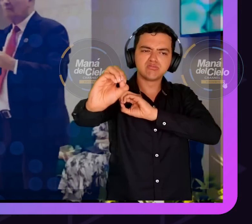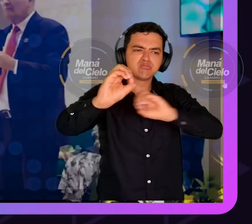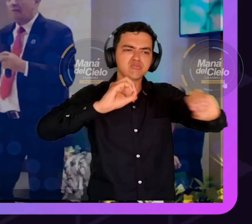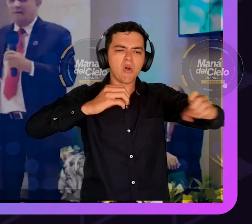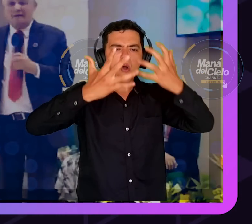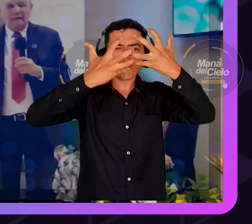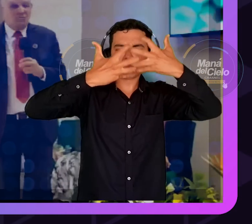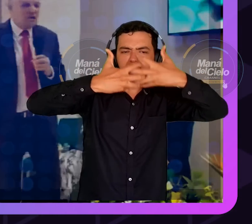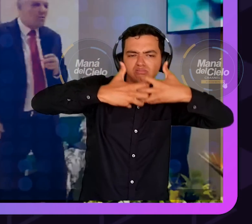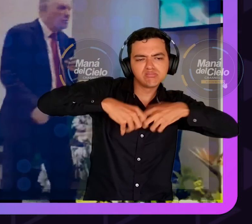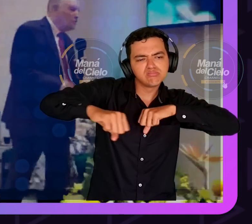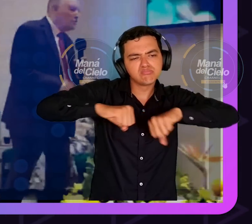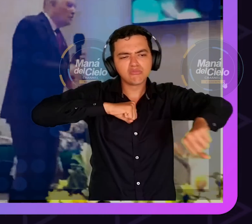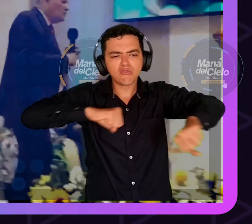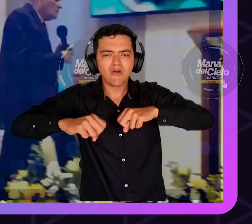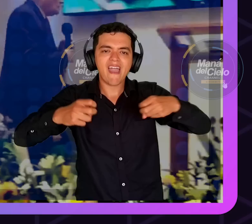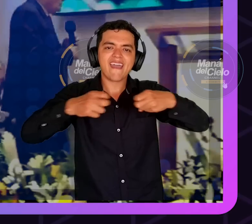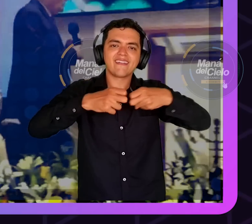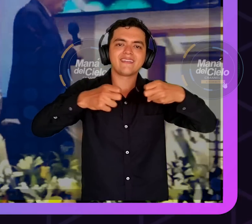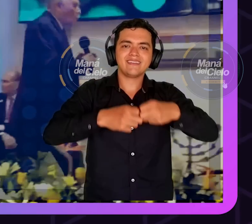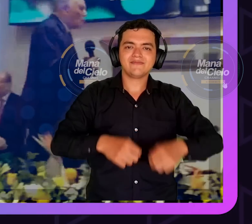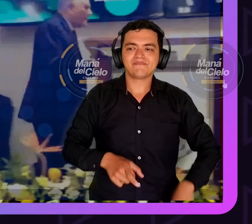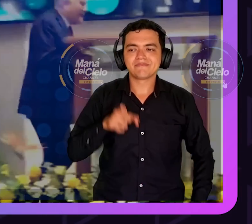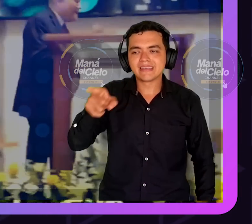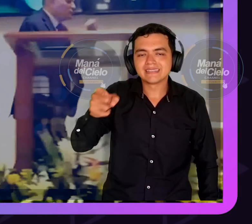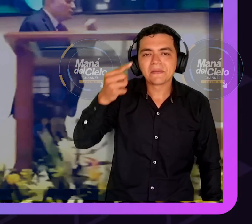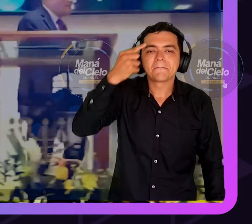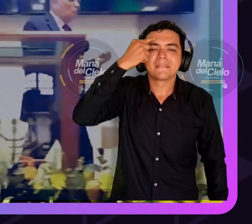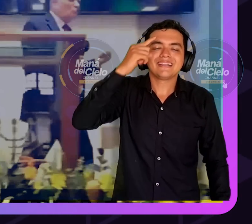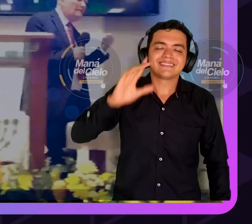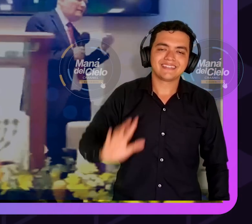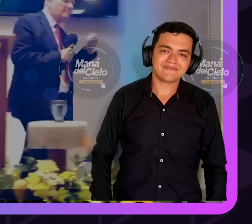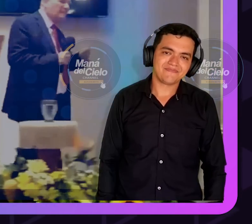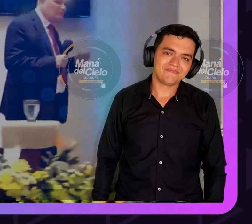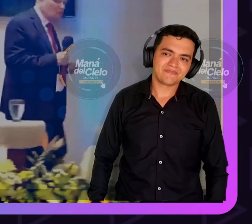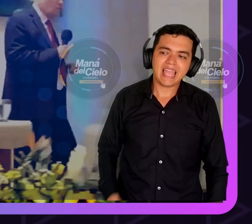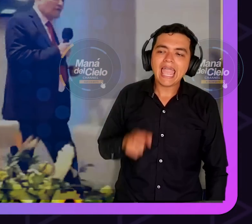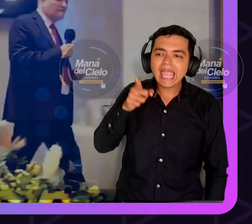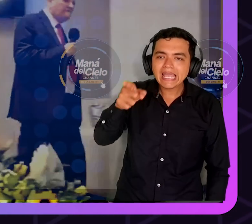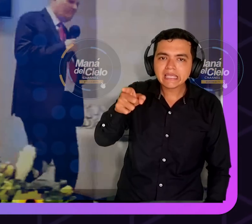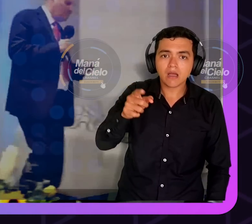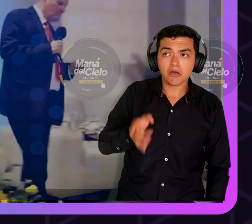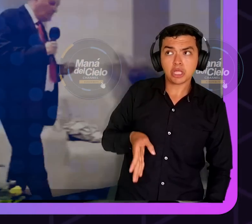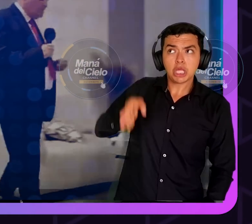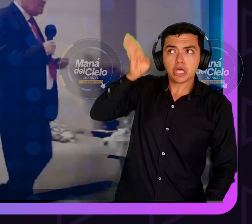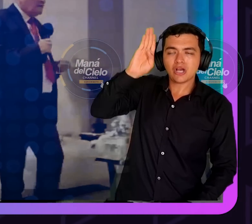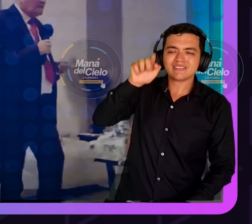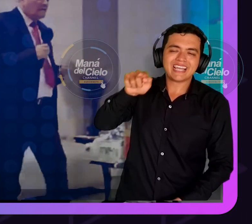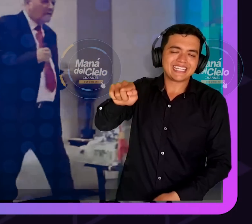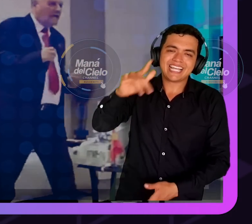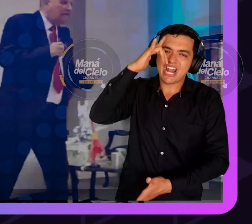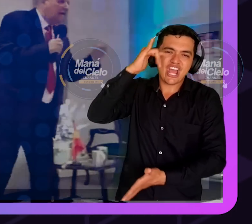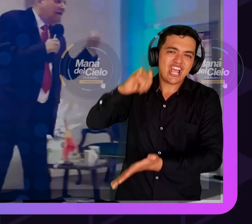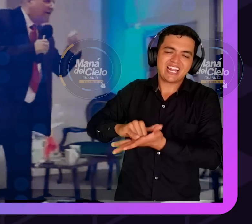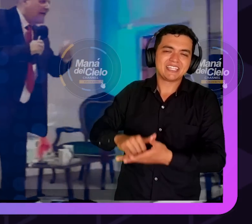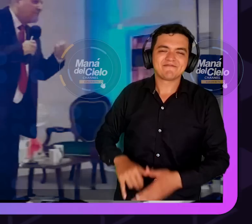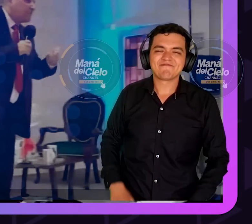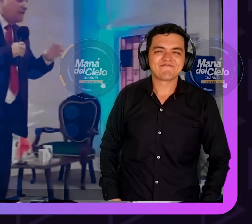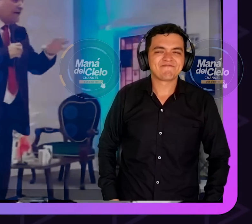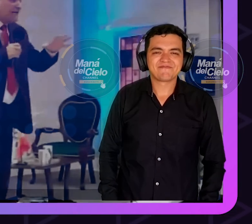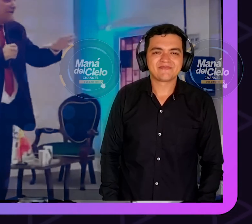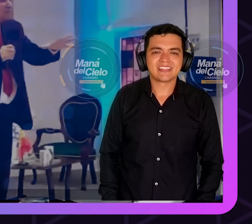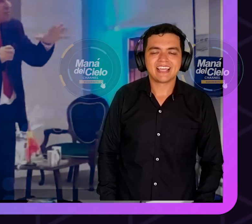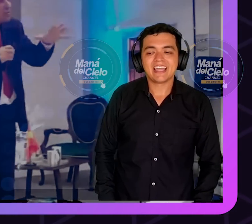Entonces, ¿con qué le sustento yo a esta persona que debe creer? Porque